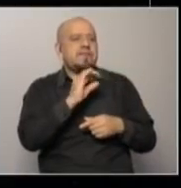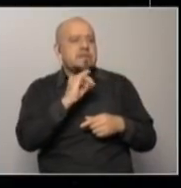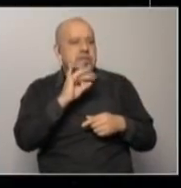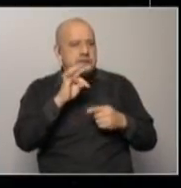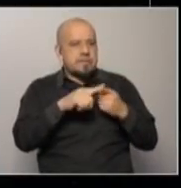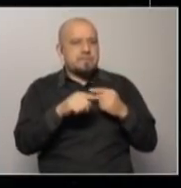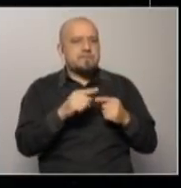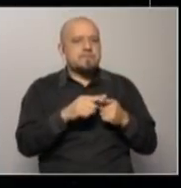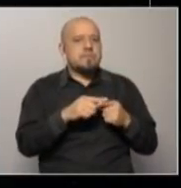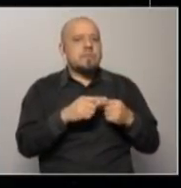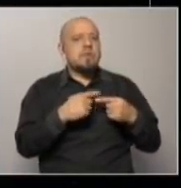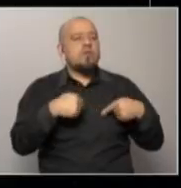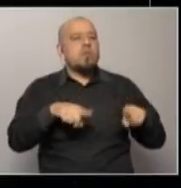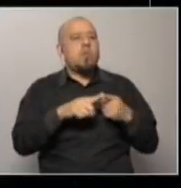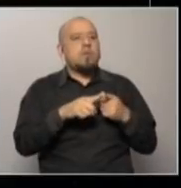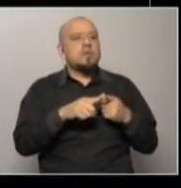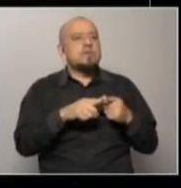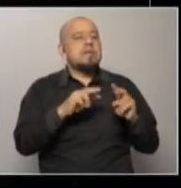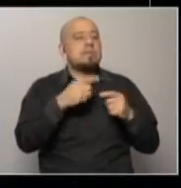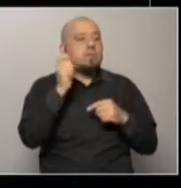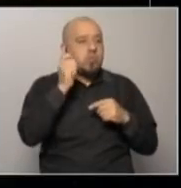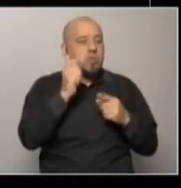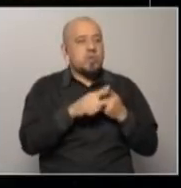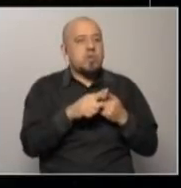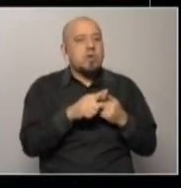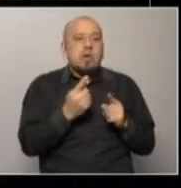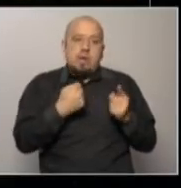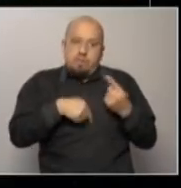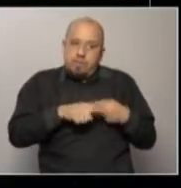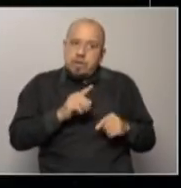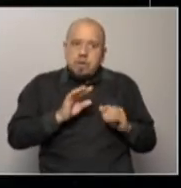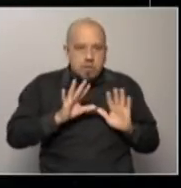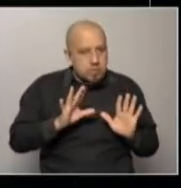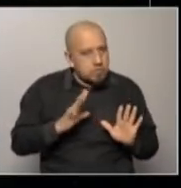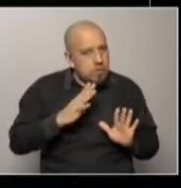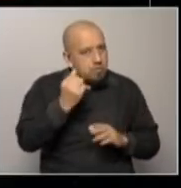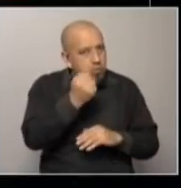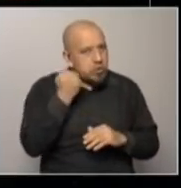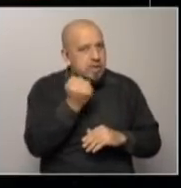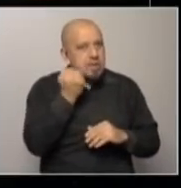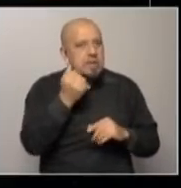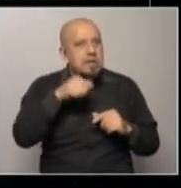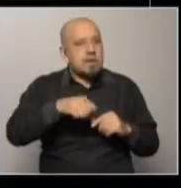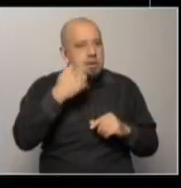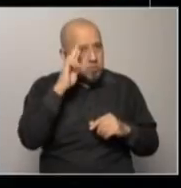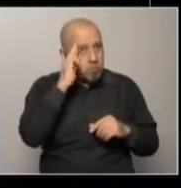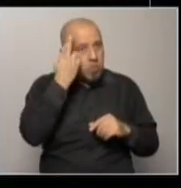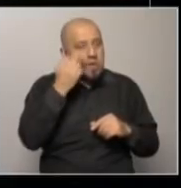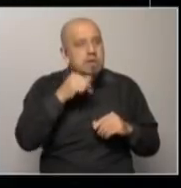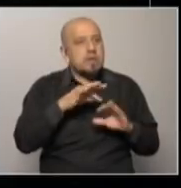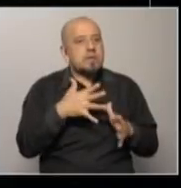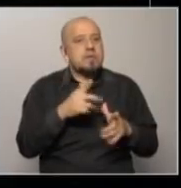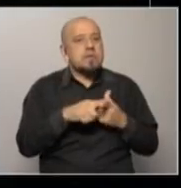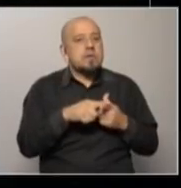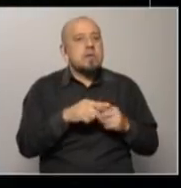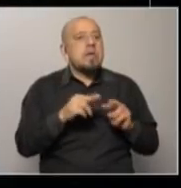maldita y de insostenibilidad de las cuentas públicas, pero pasó algo muy importante en el Uruguay, que creo que la audiencia lo sabe, que es